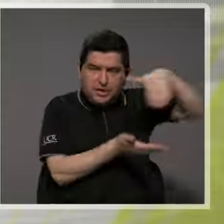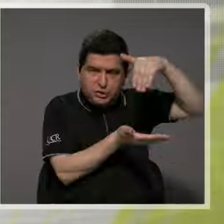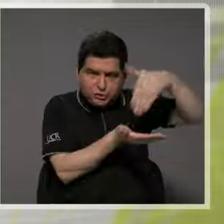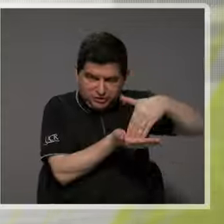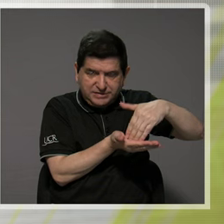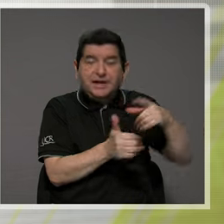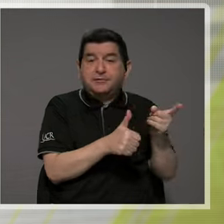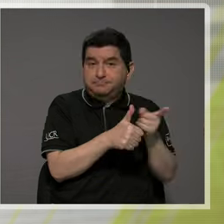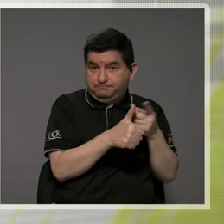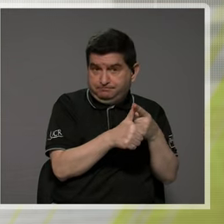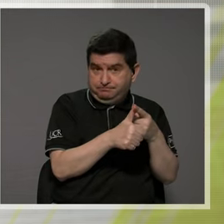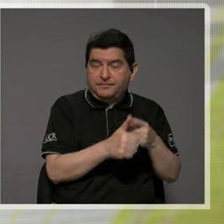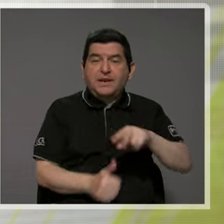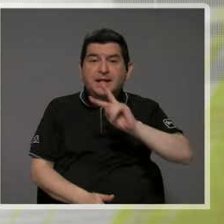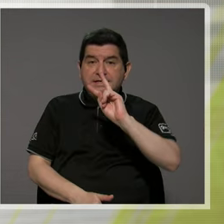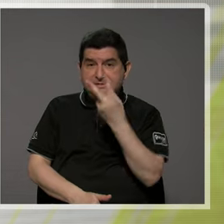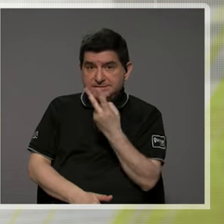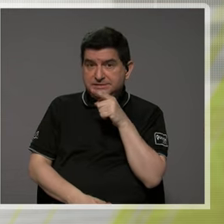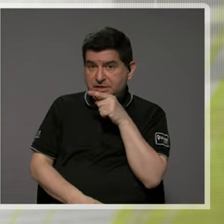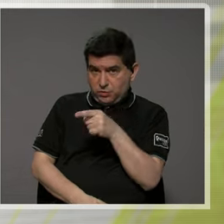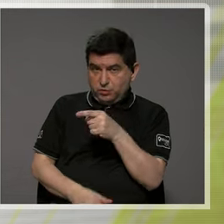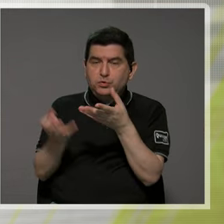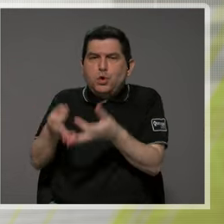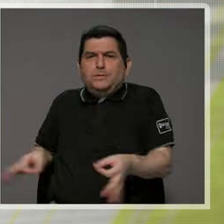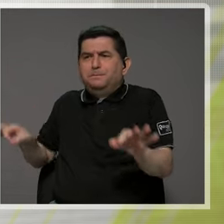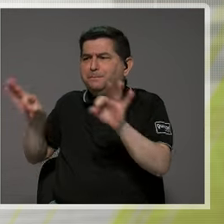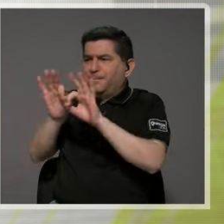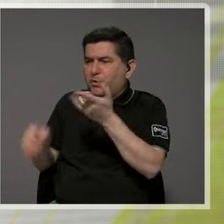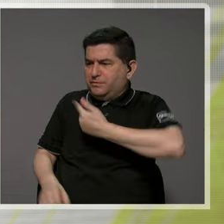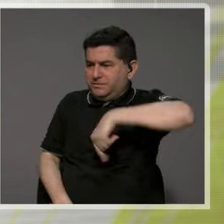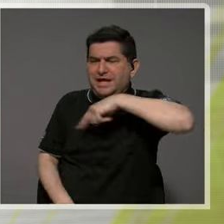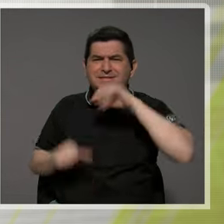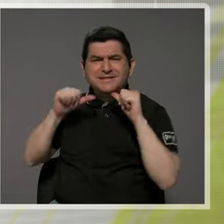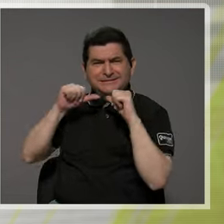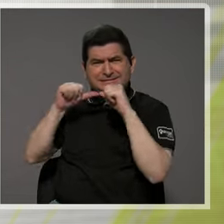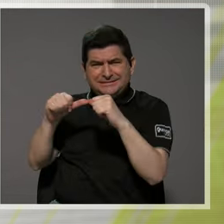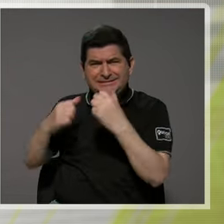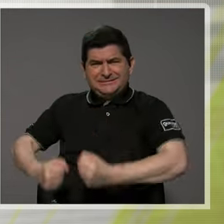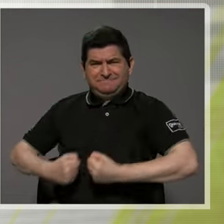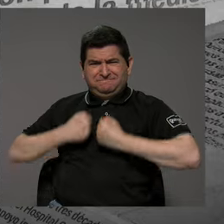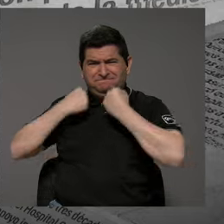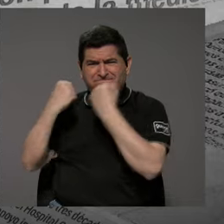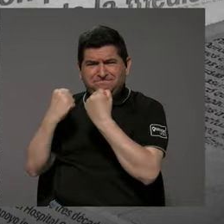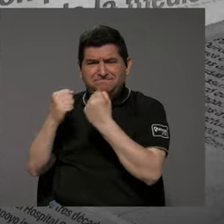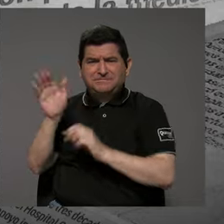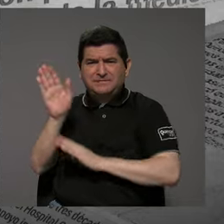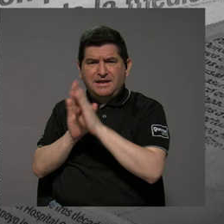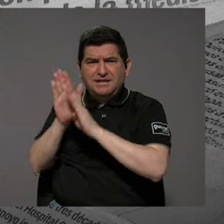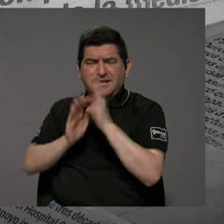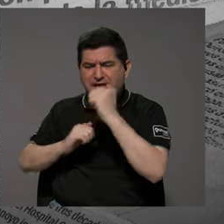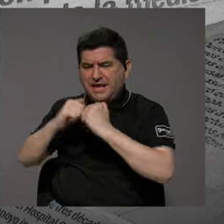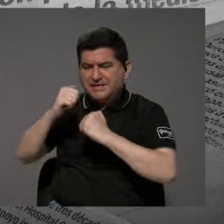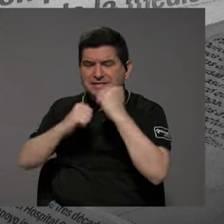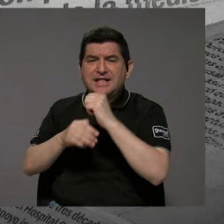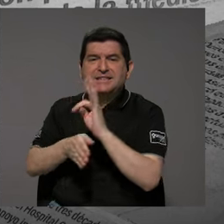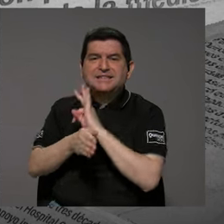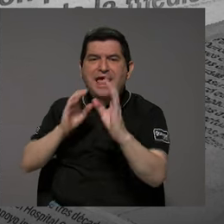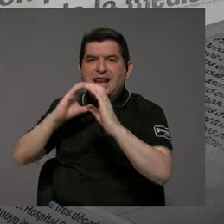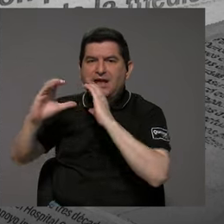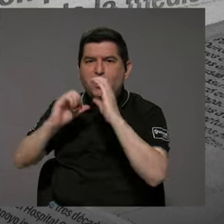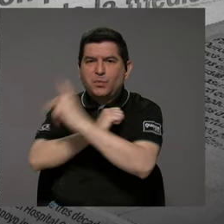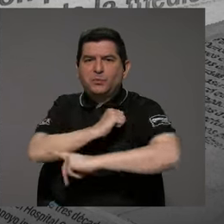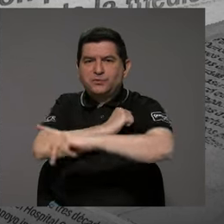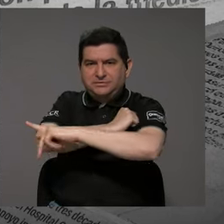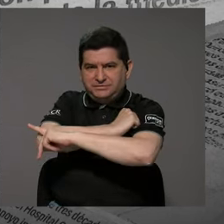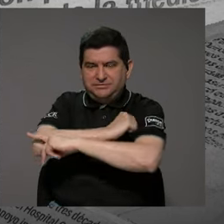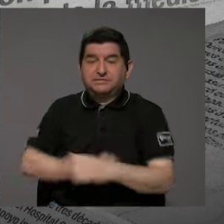en primer lugar. En segundo lugar, es fundamental que nosotros continuemos fortaleciendo el desarrollo de la infraestructura de telecomunicaciones en